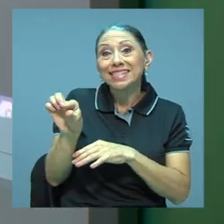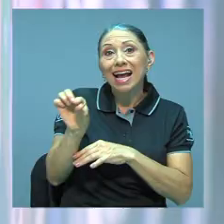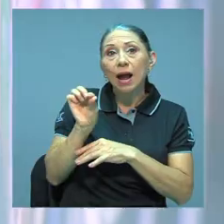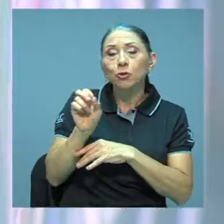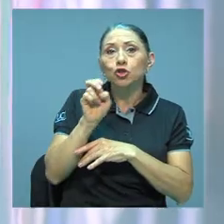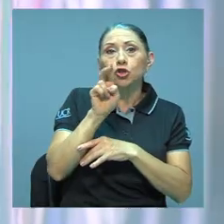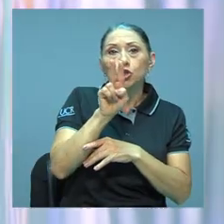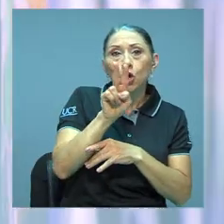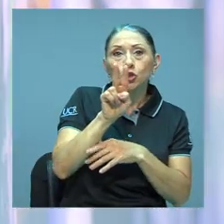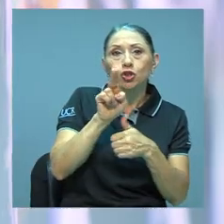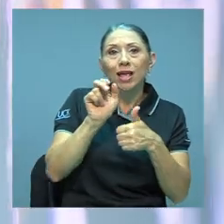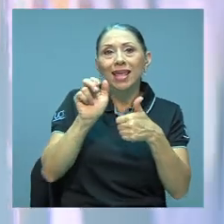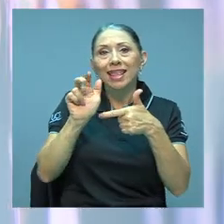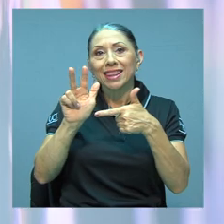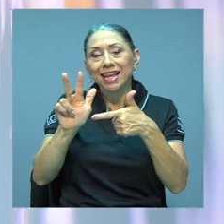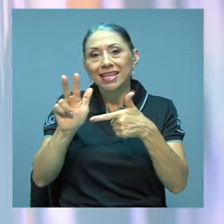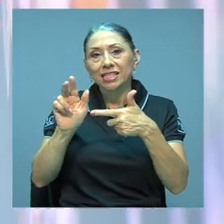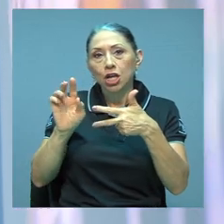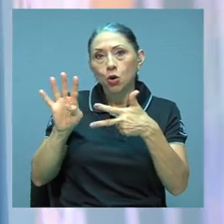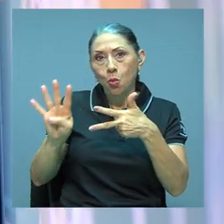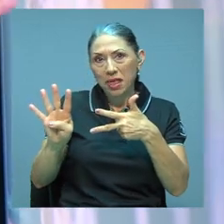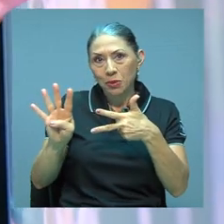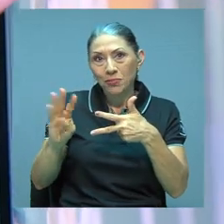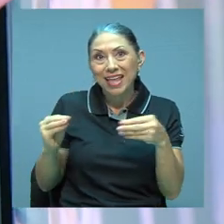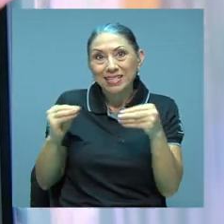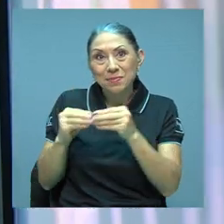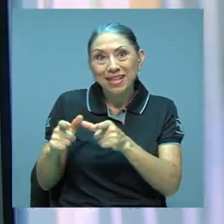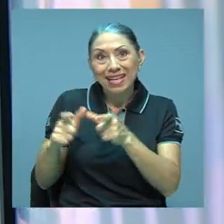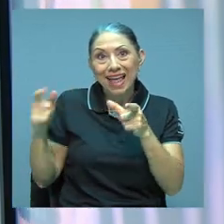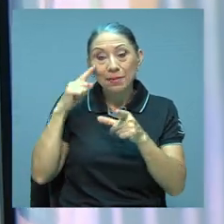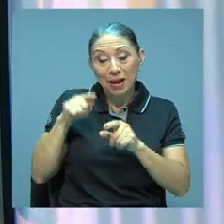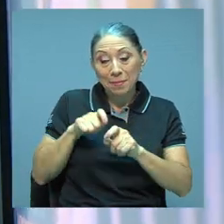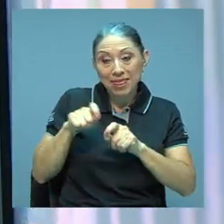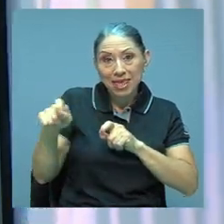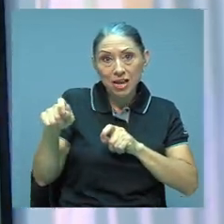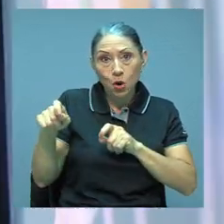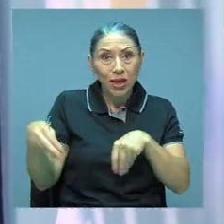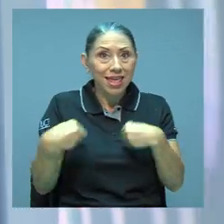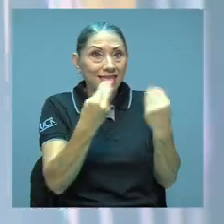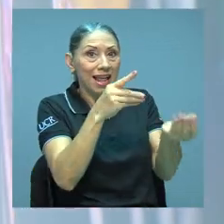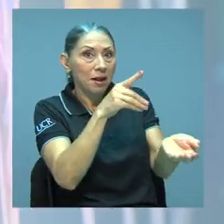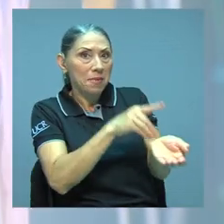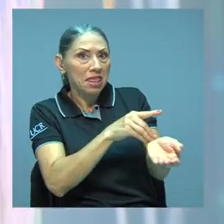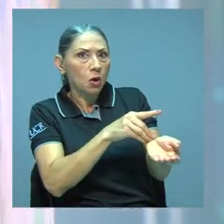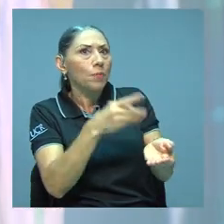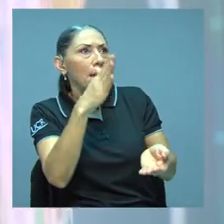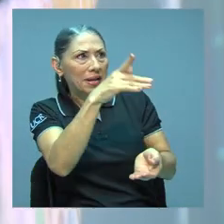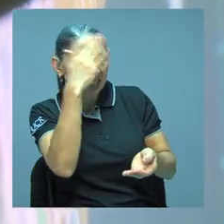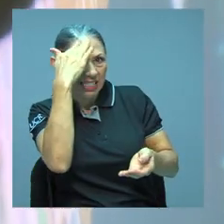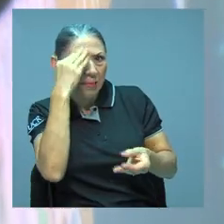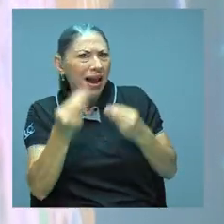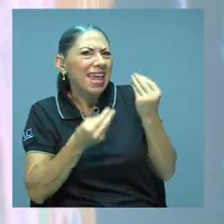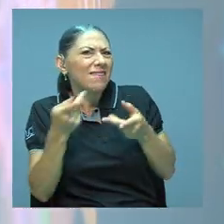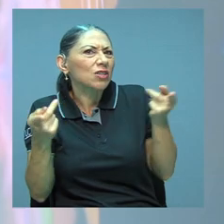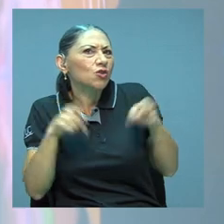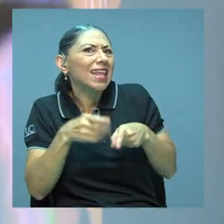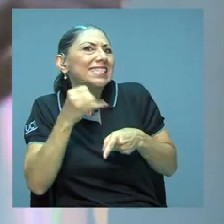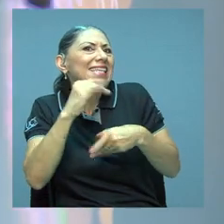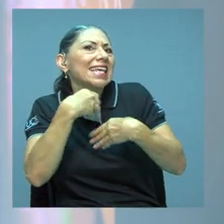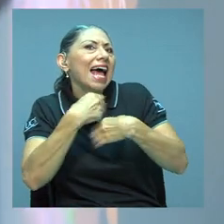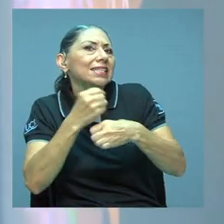4, que es un pedazo de hígado mucho más grande, igual para medirlo y darle al médico la idea de qué es que va a suceder si él hace cualquiera de las dos cirugías.